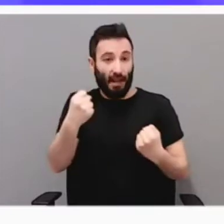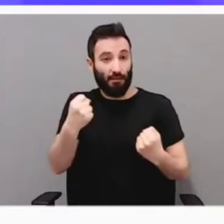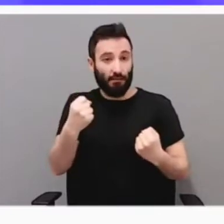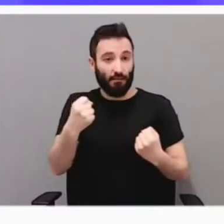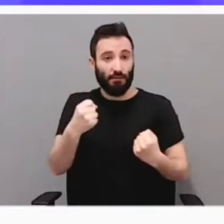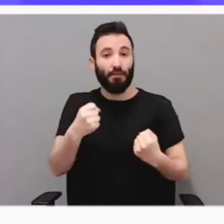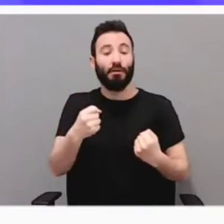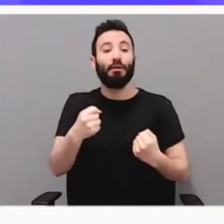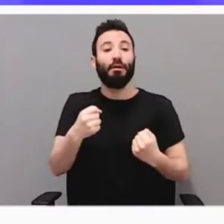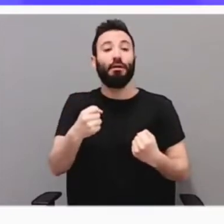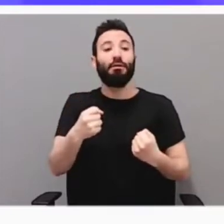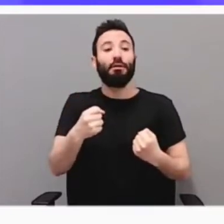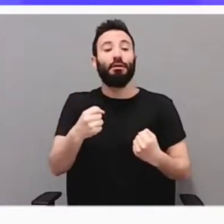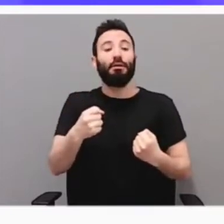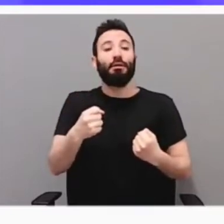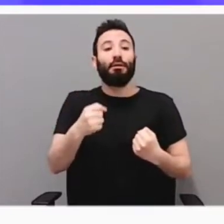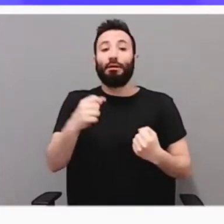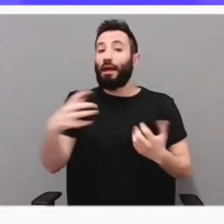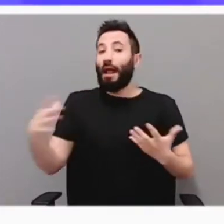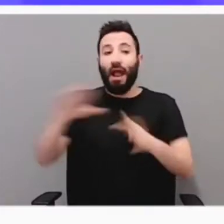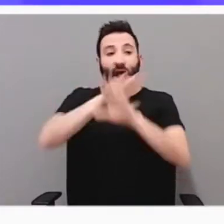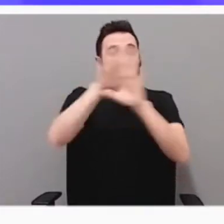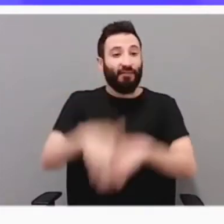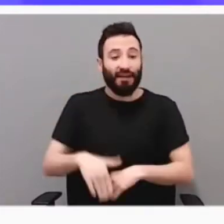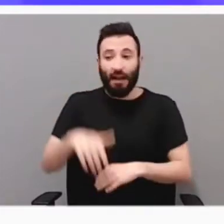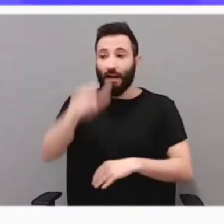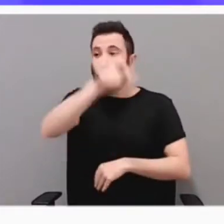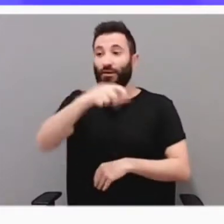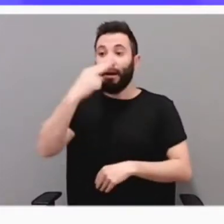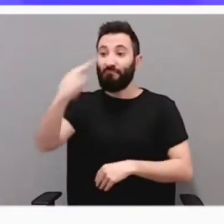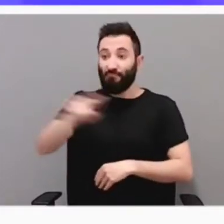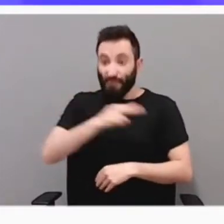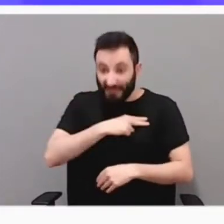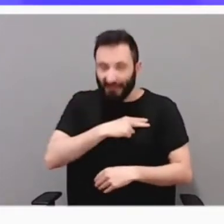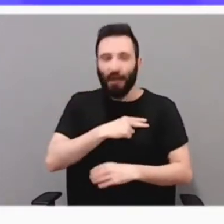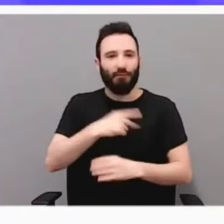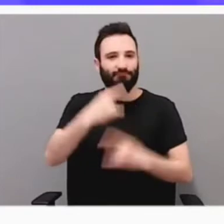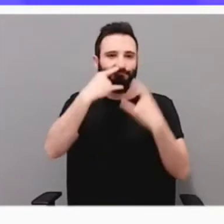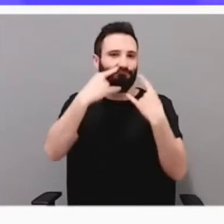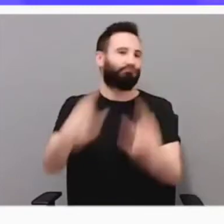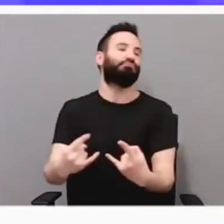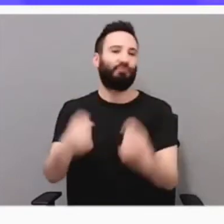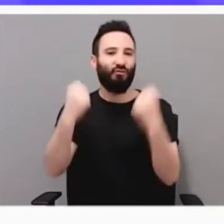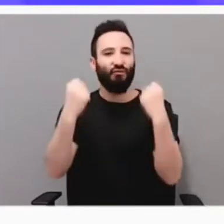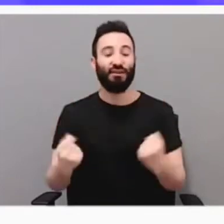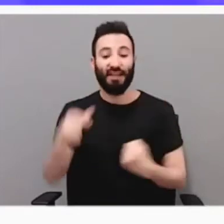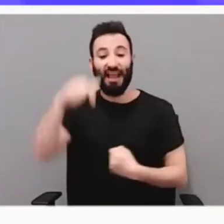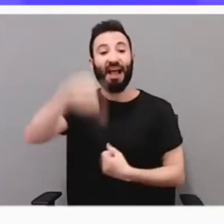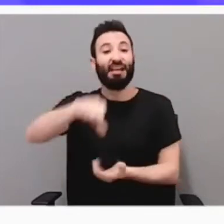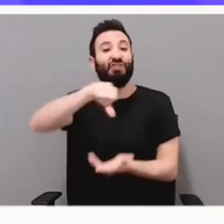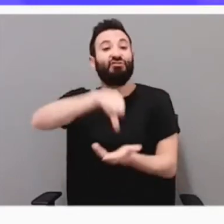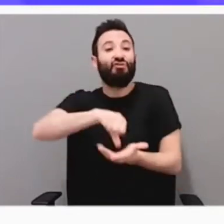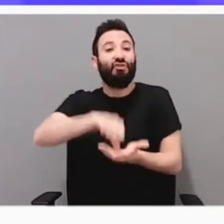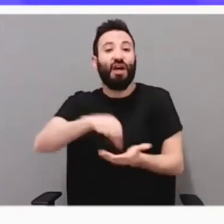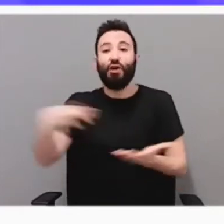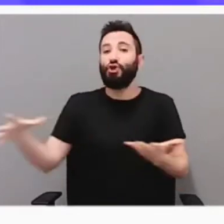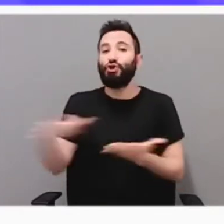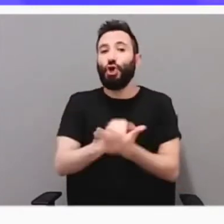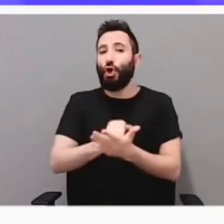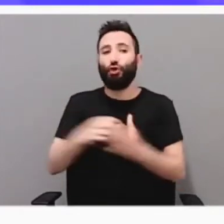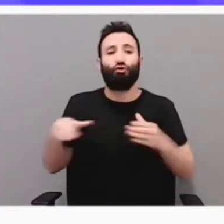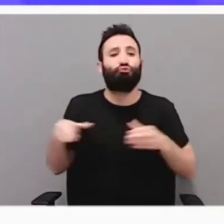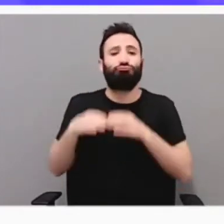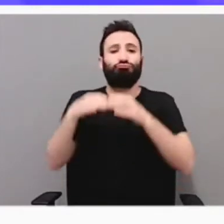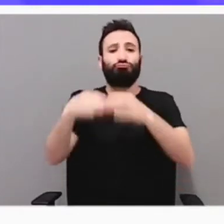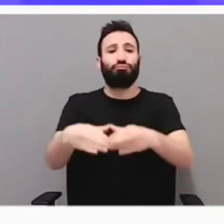hasta hacer un todo que encandila al visitante. Aquí podemos decir, como en pocos lugares, que todos vamos a una. Y el resultado